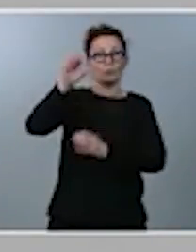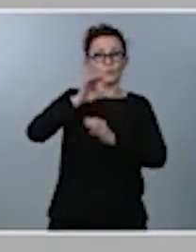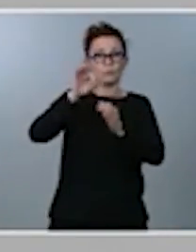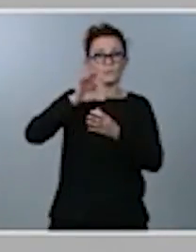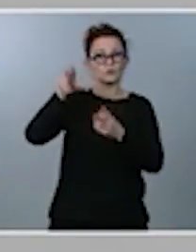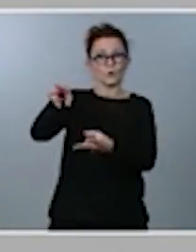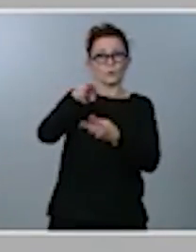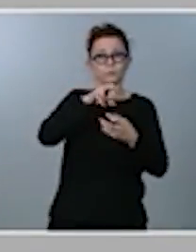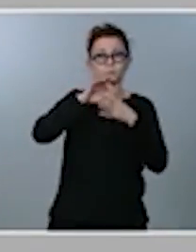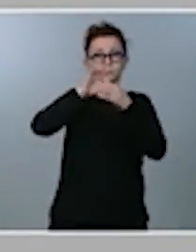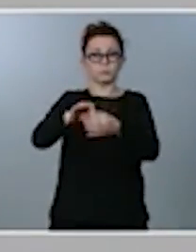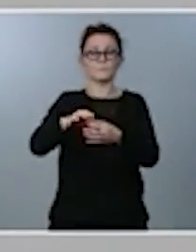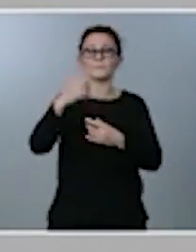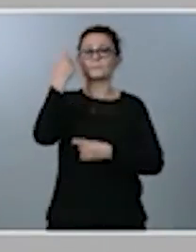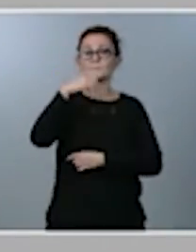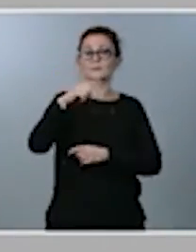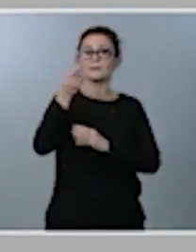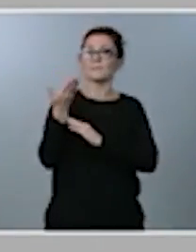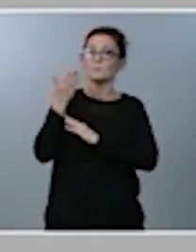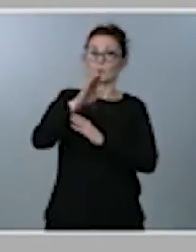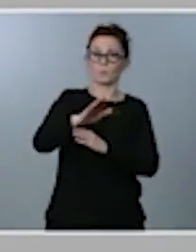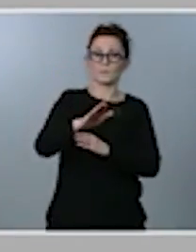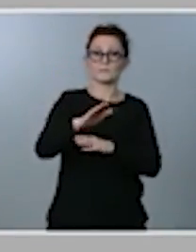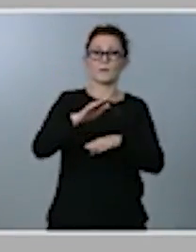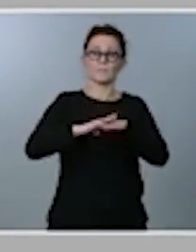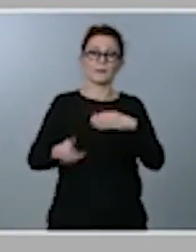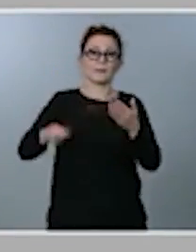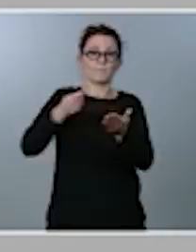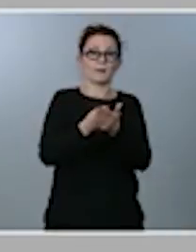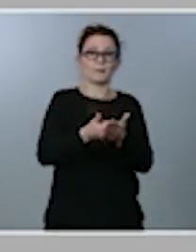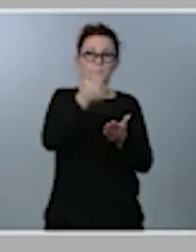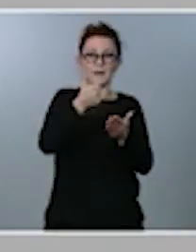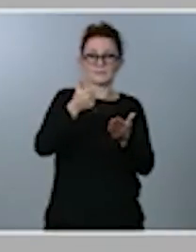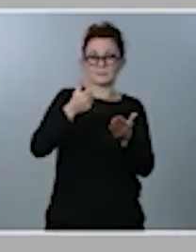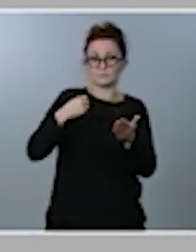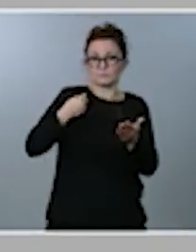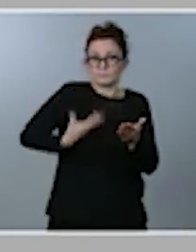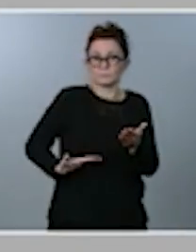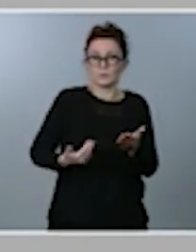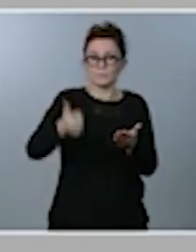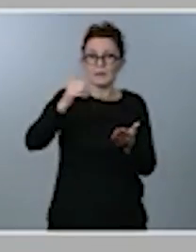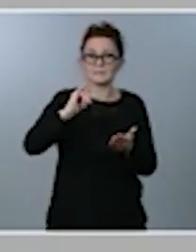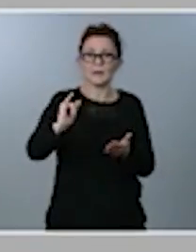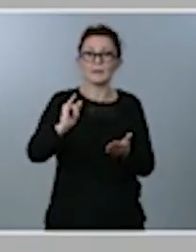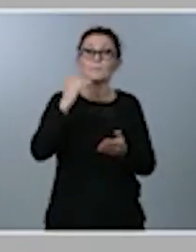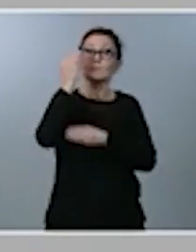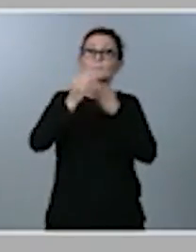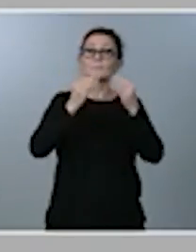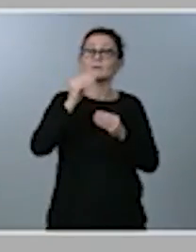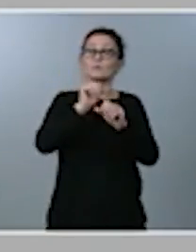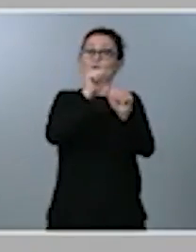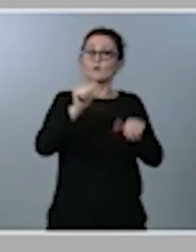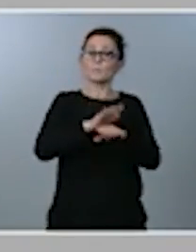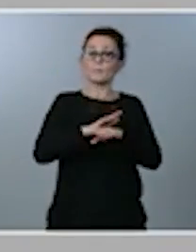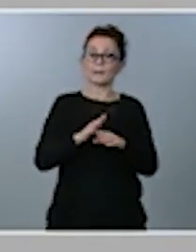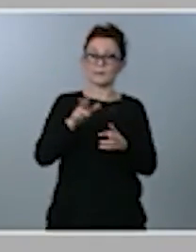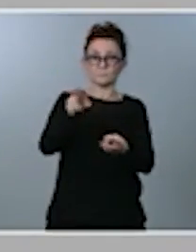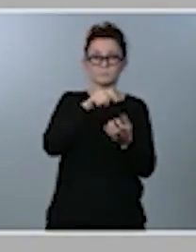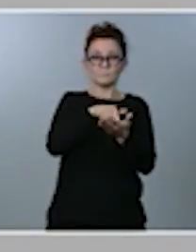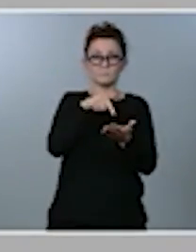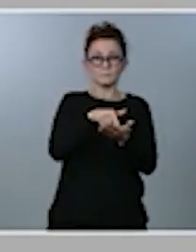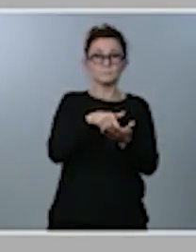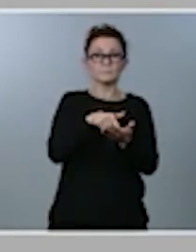contribuyan más aquellos que tienen más capacidad y, por ese motivo, establecemos que esta figura tributaria, impuesto de patrimonio, tenga